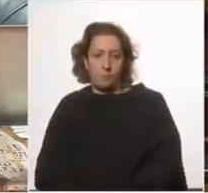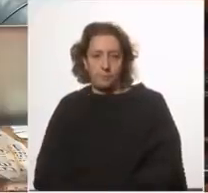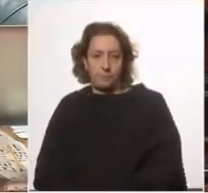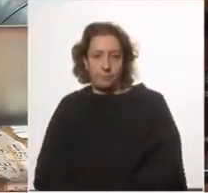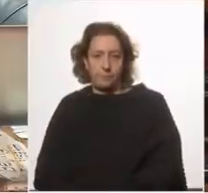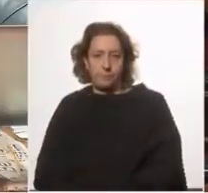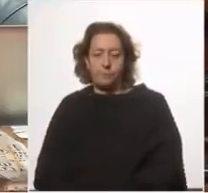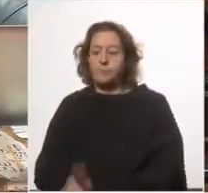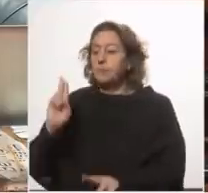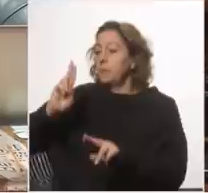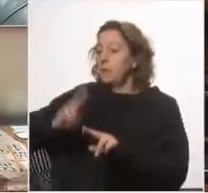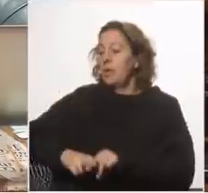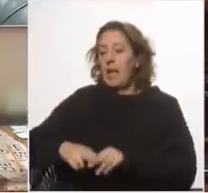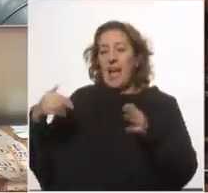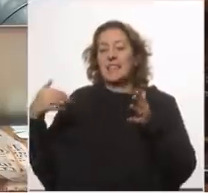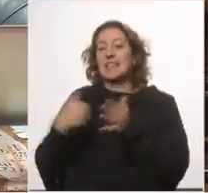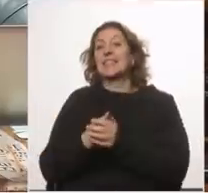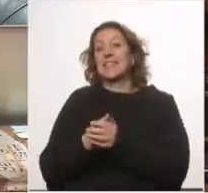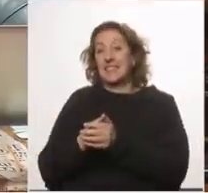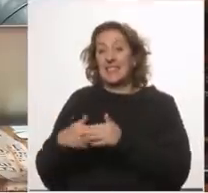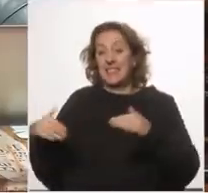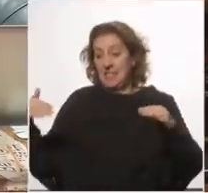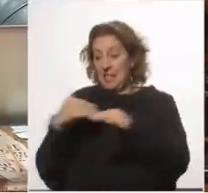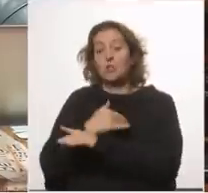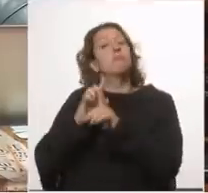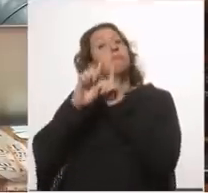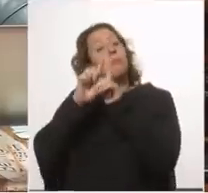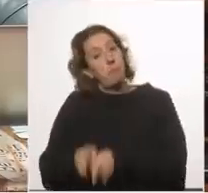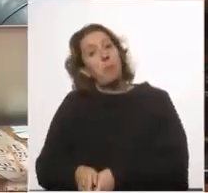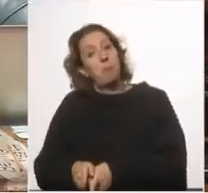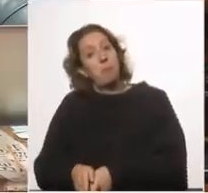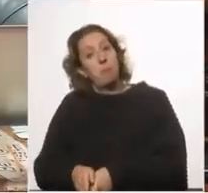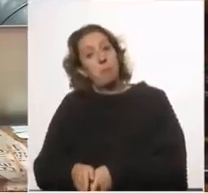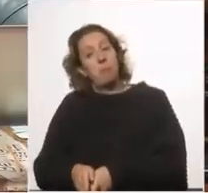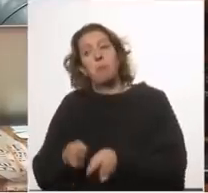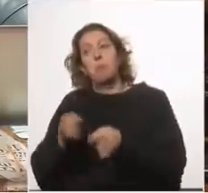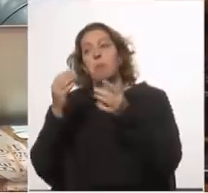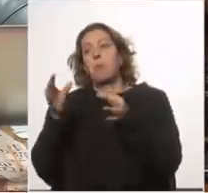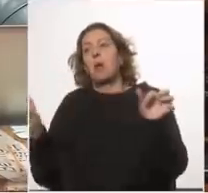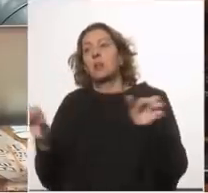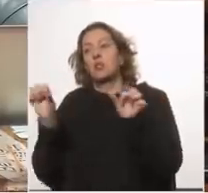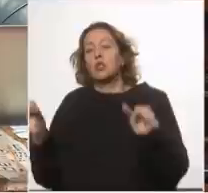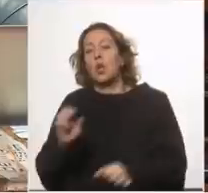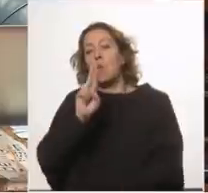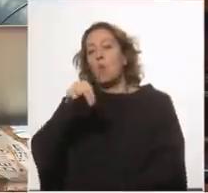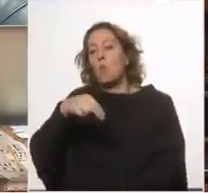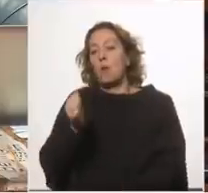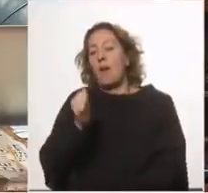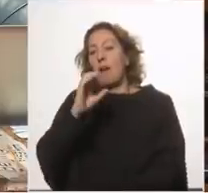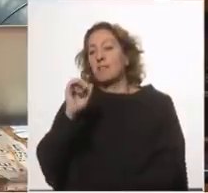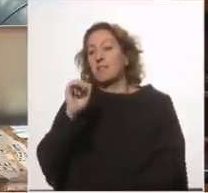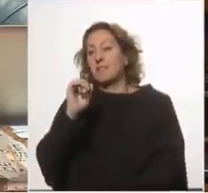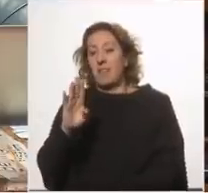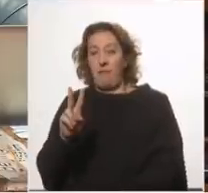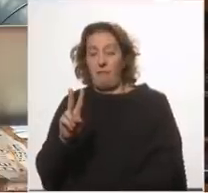y la mortalidad de accidentes de tránsito también bajó por la acción de la UNASEV y ni hablar